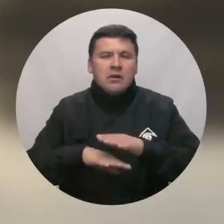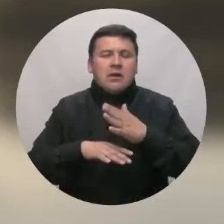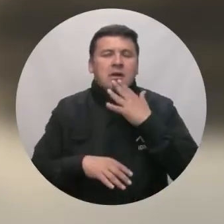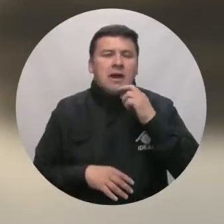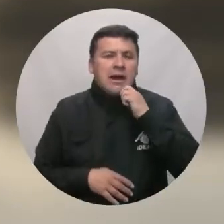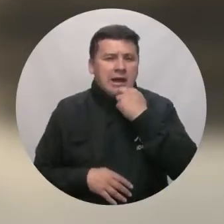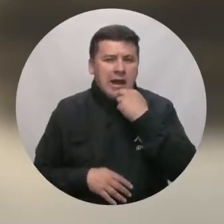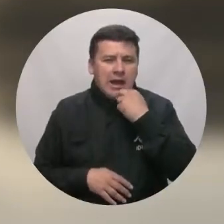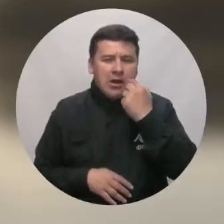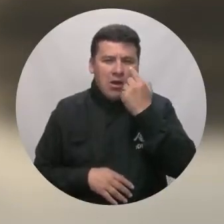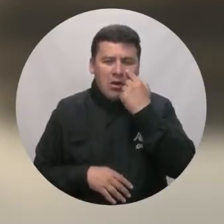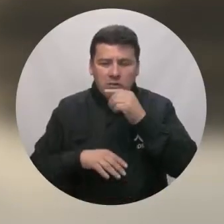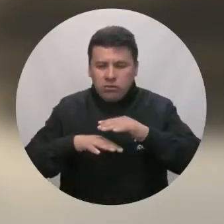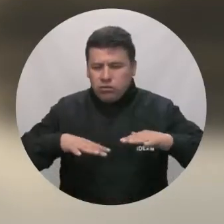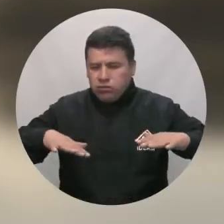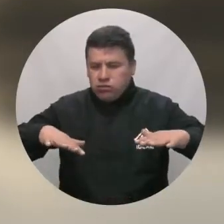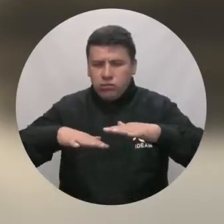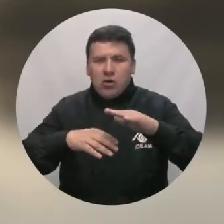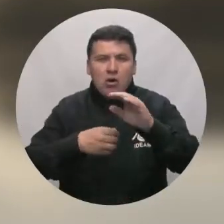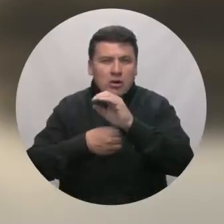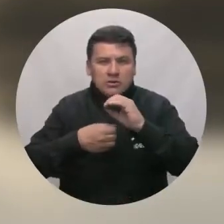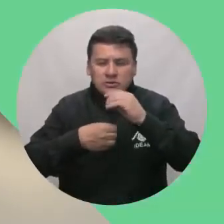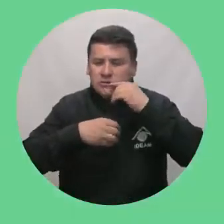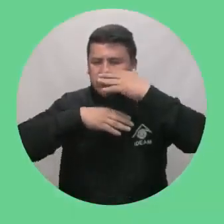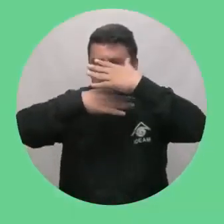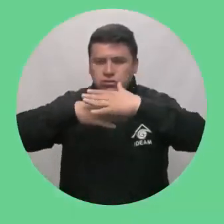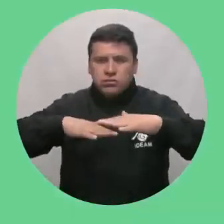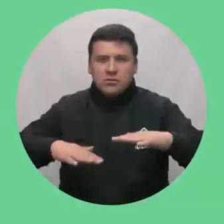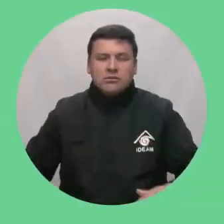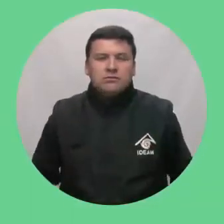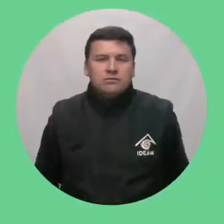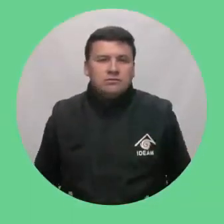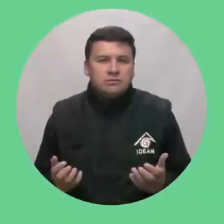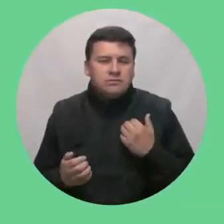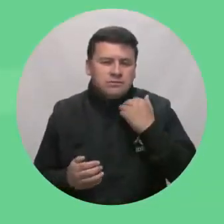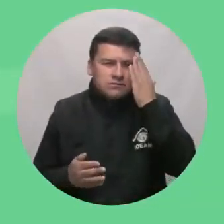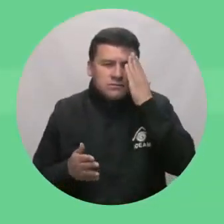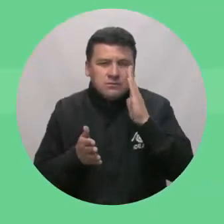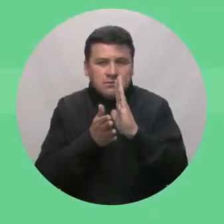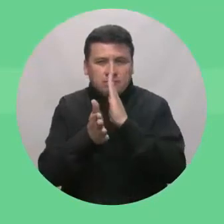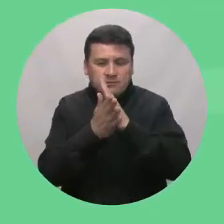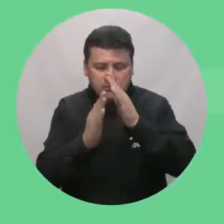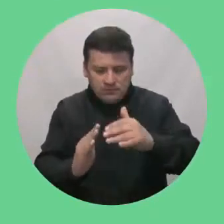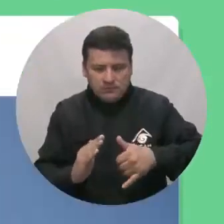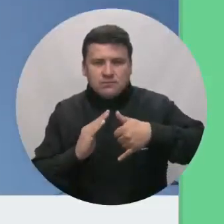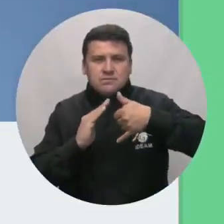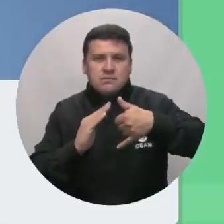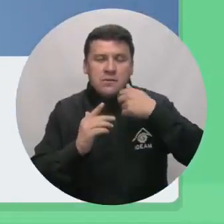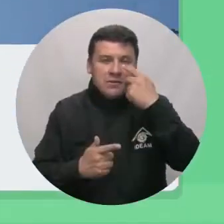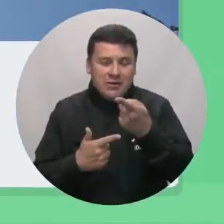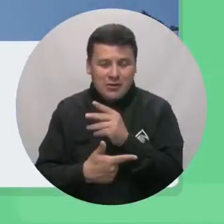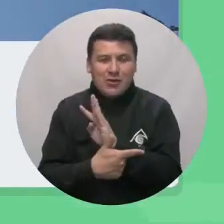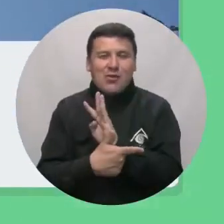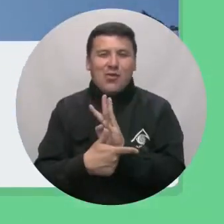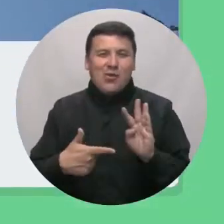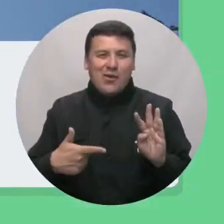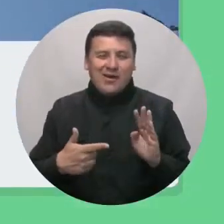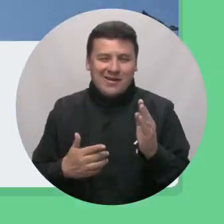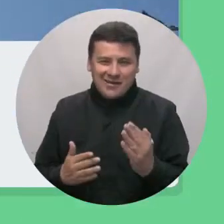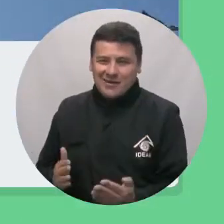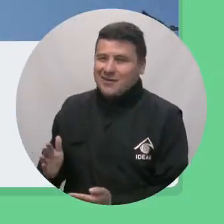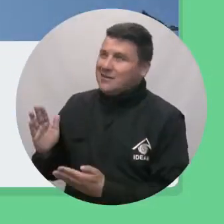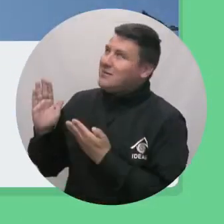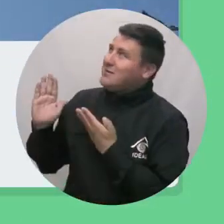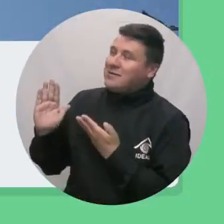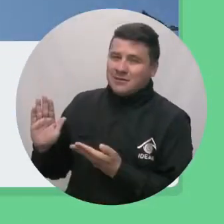Alerta naranja por tiempo lluvioso en el mar Caribe y en el Océano Pacífico. Para mayor información sobre el pronóstico del tiempo, visítenos en